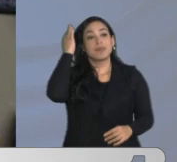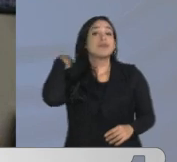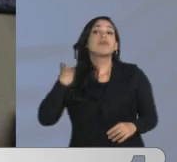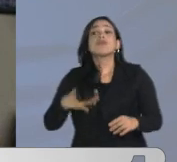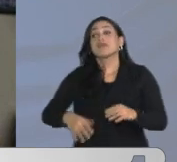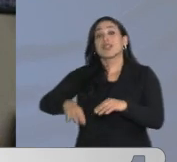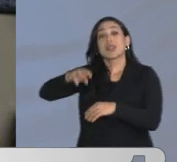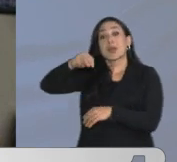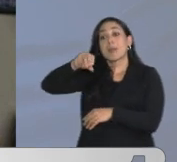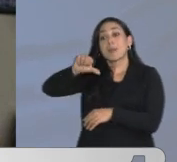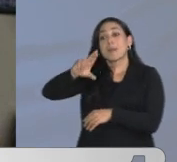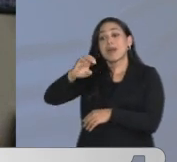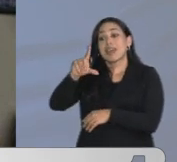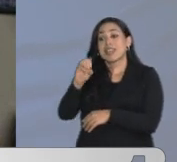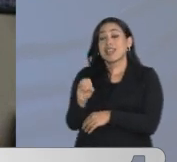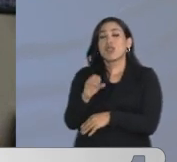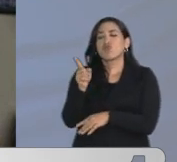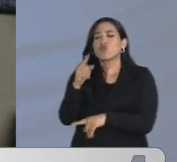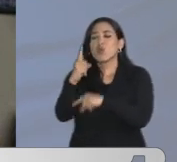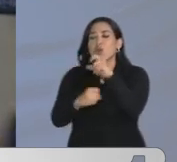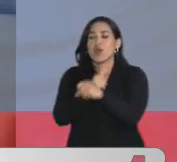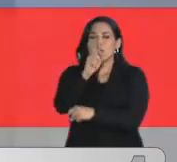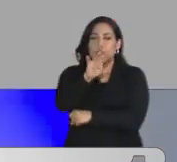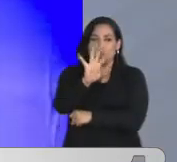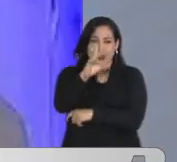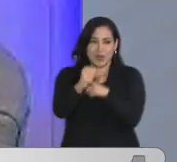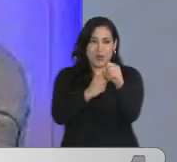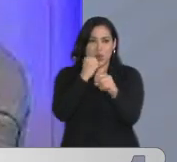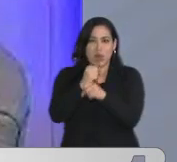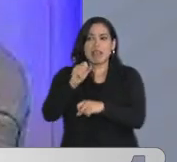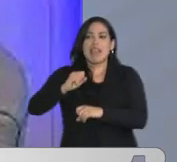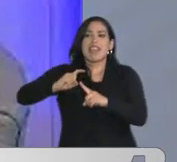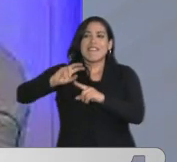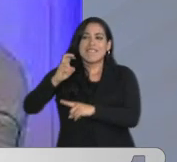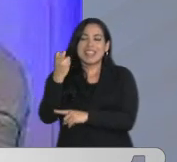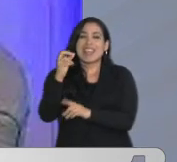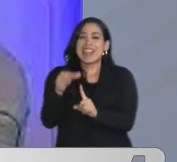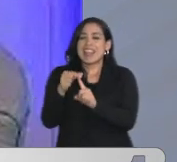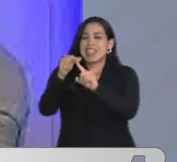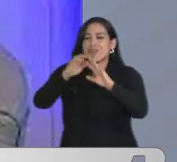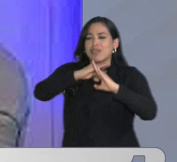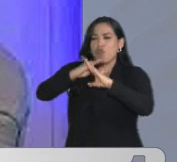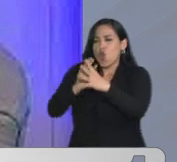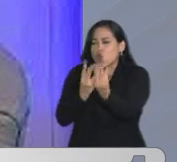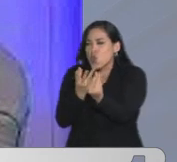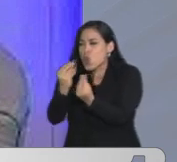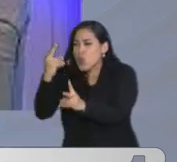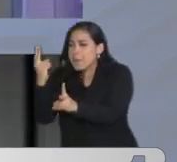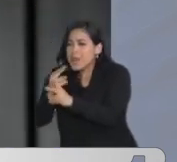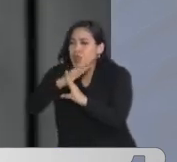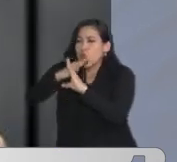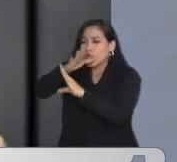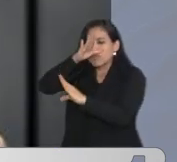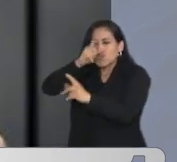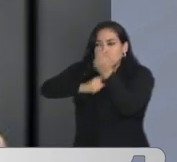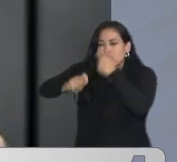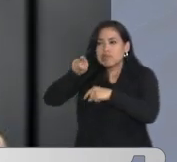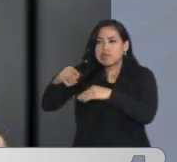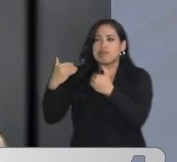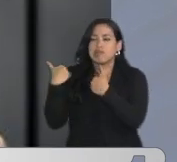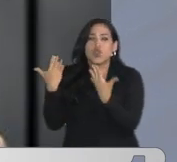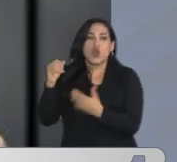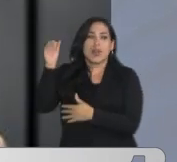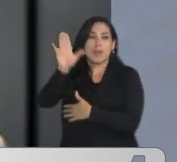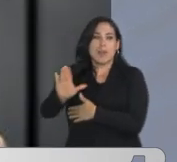Marcelo Daniel Pecci tenía 45 años de edad. Era fiscal especializado contra el crimen organizado y lucha contra el narcotráfico en